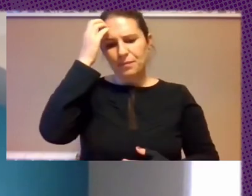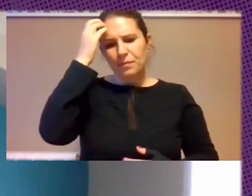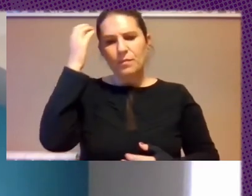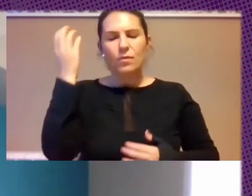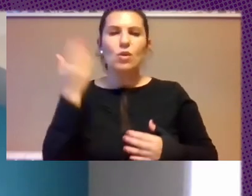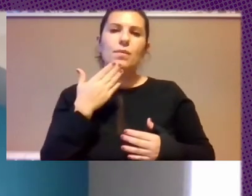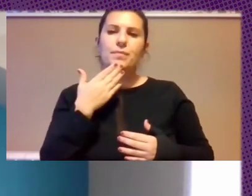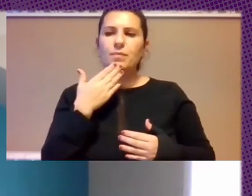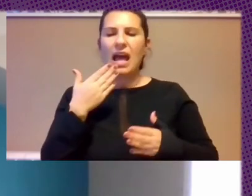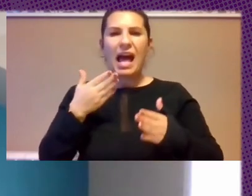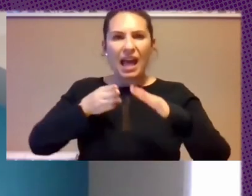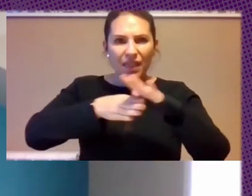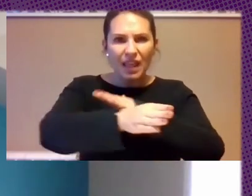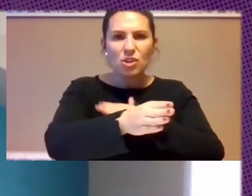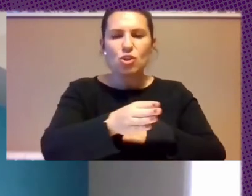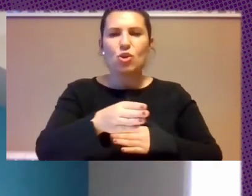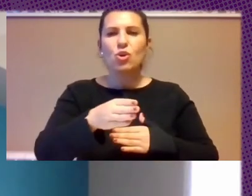Incluso El Acceso A